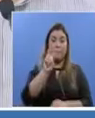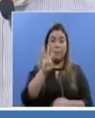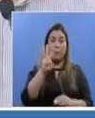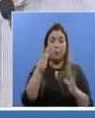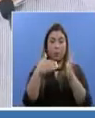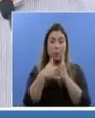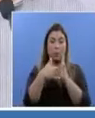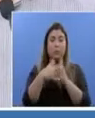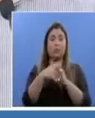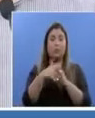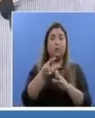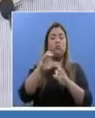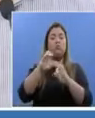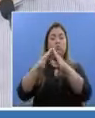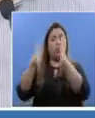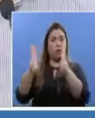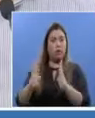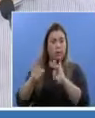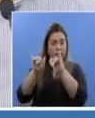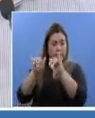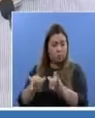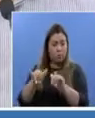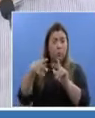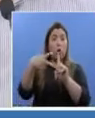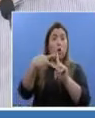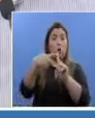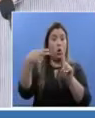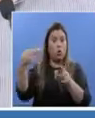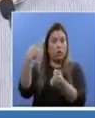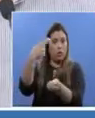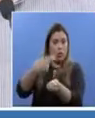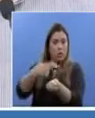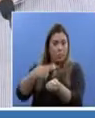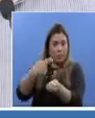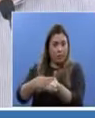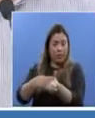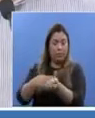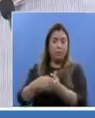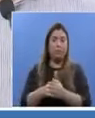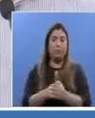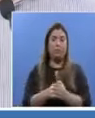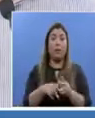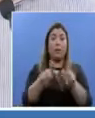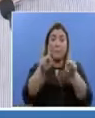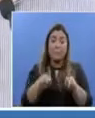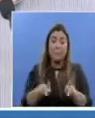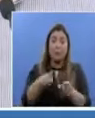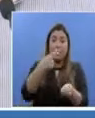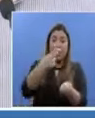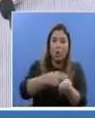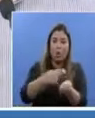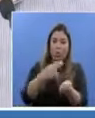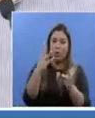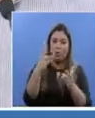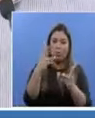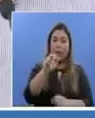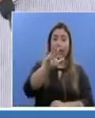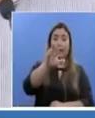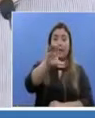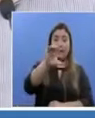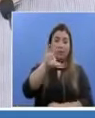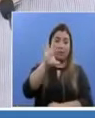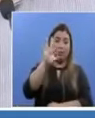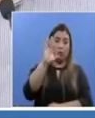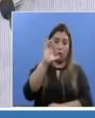pacientes en aislamiento domiciliario en los hoteles hospital y los pacientes hospitalizados, tenemos 390